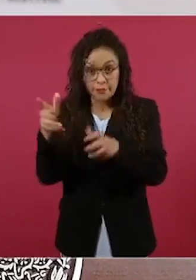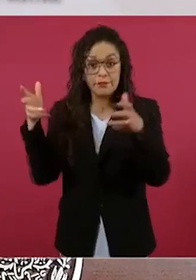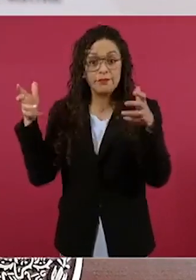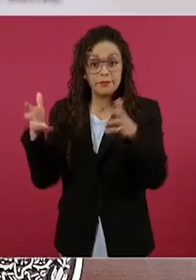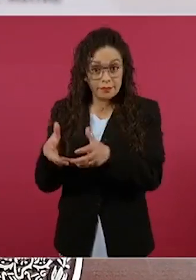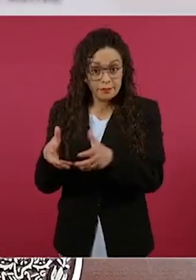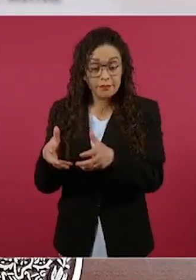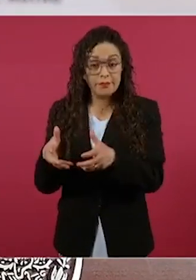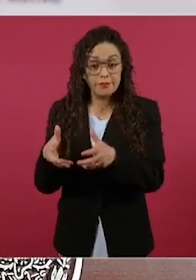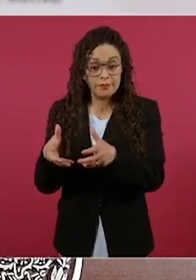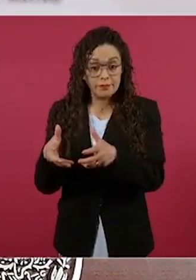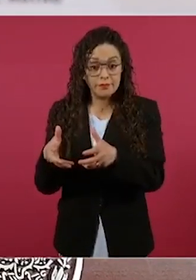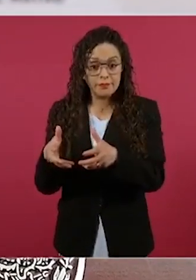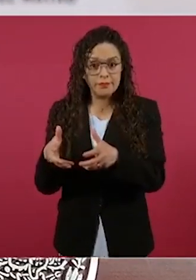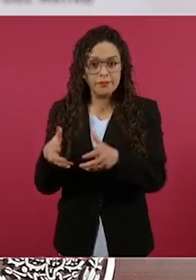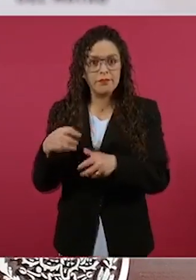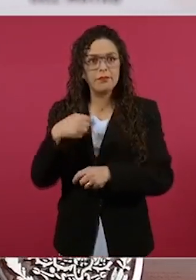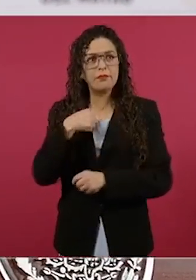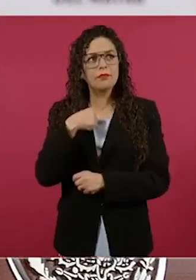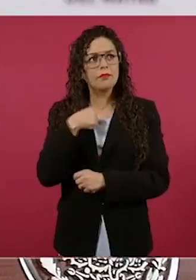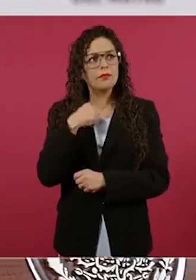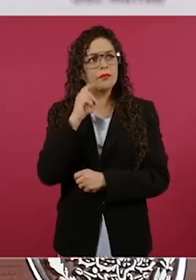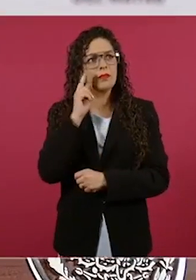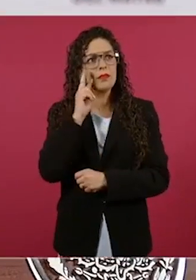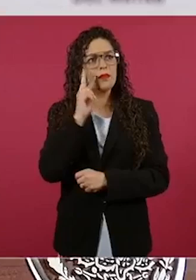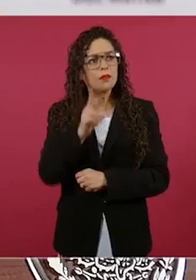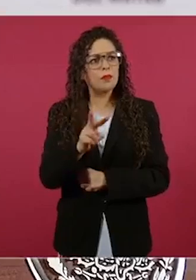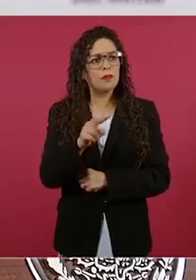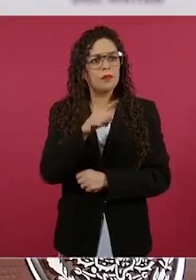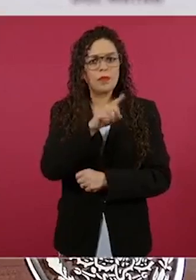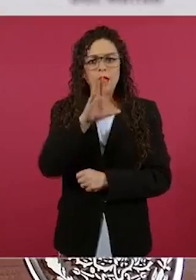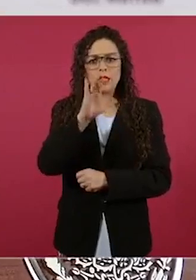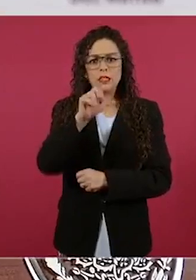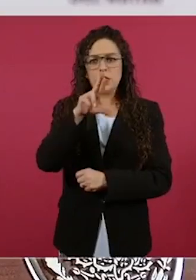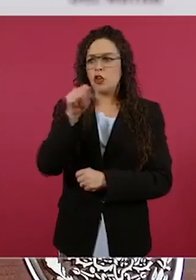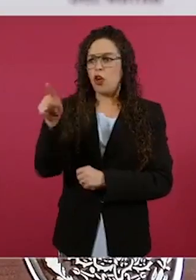vi una entrevista que le hizo Ciro,